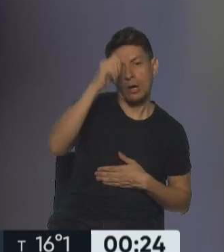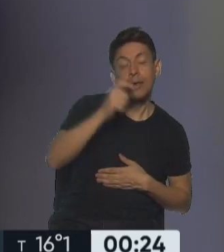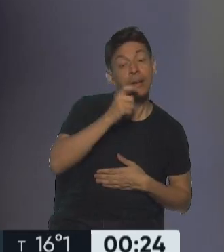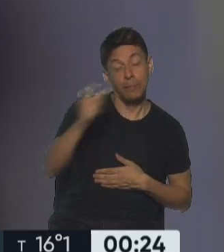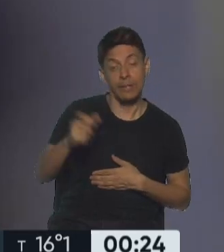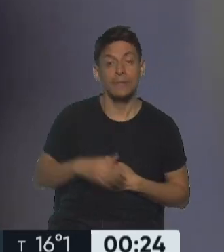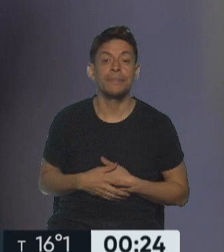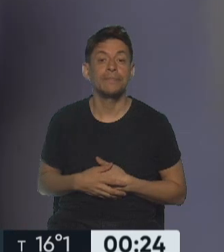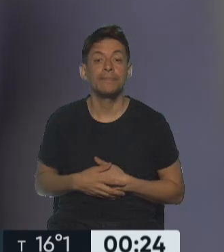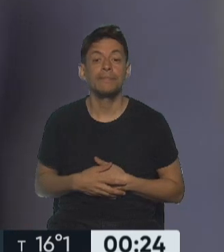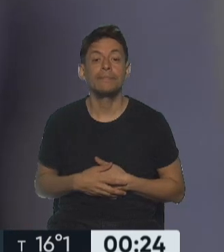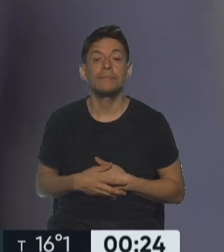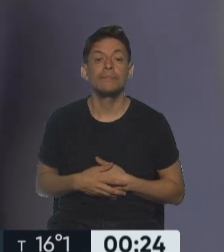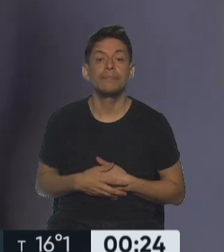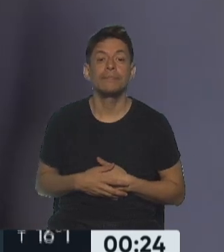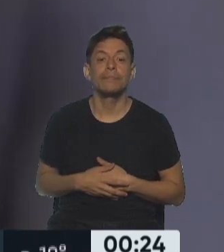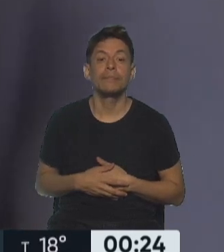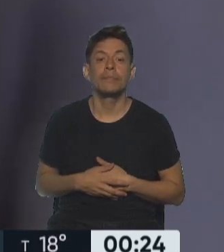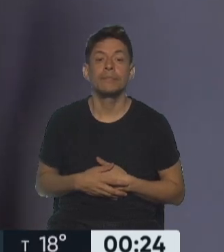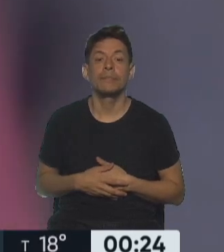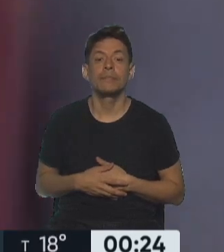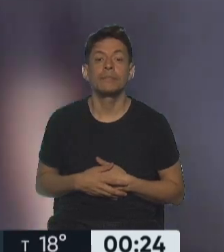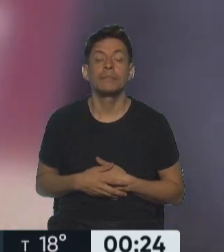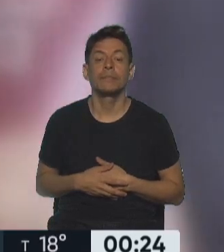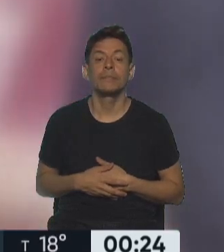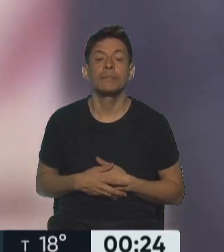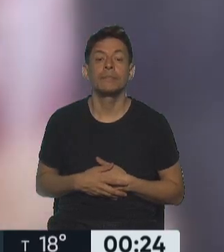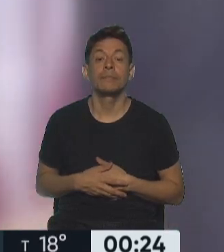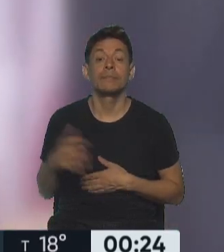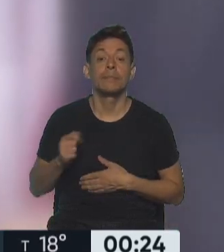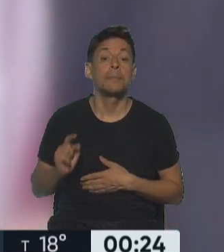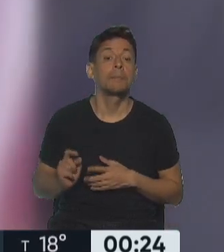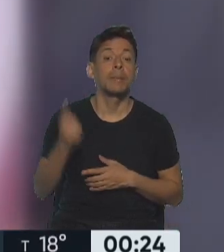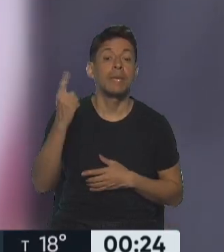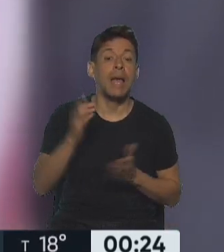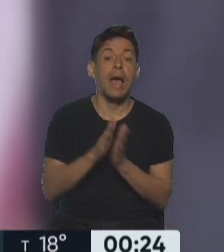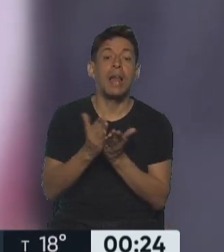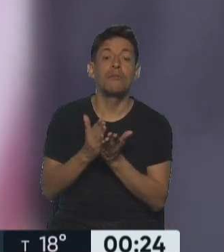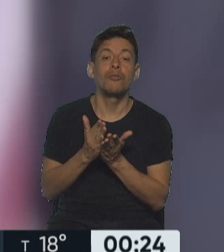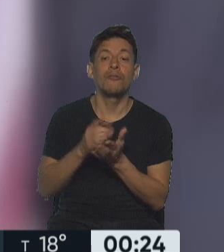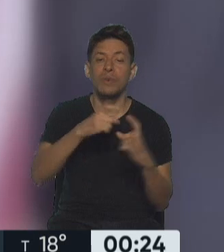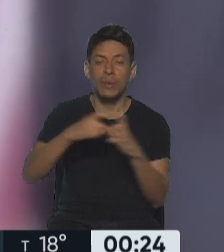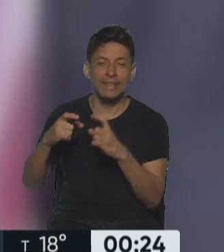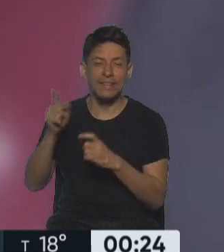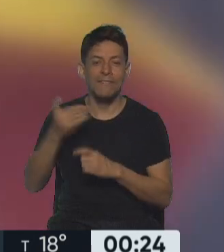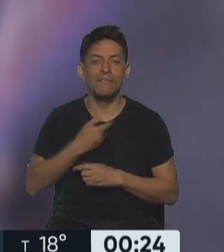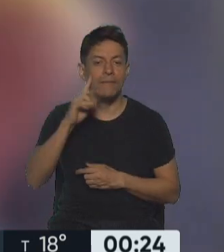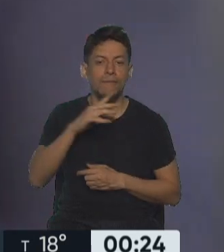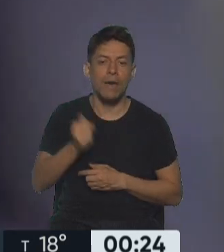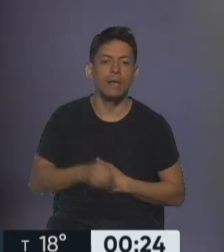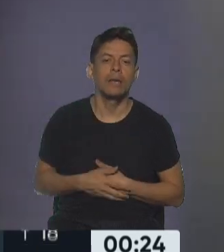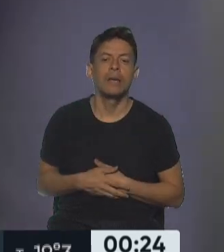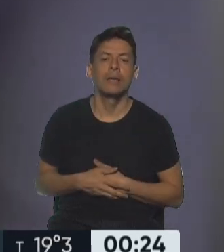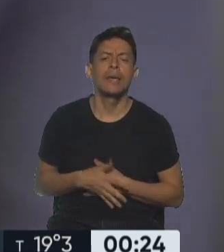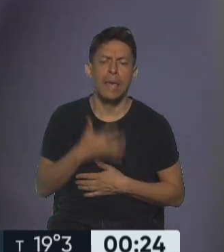Estados Unidos. No he hecho esto antes, pero he obtenido mi primer álbum de FIFA FIFA. Y